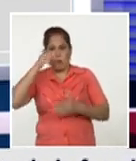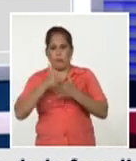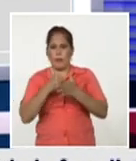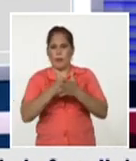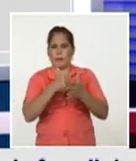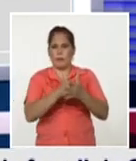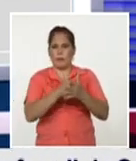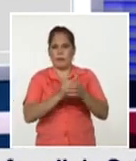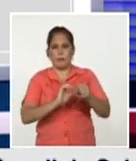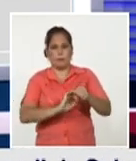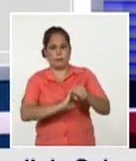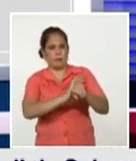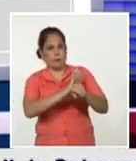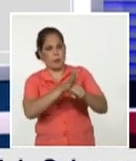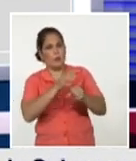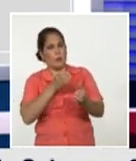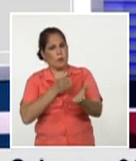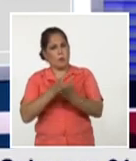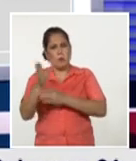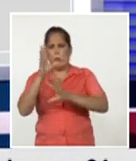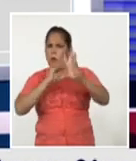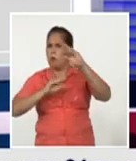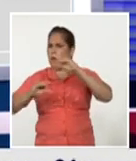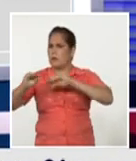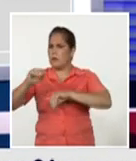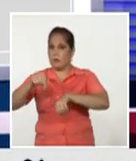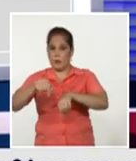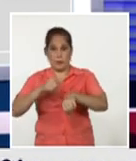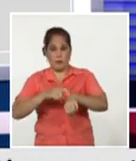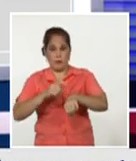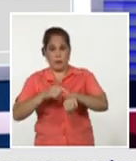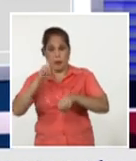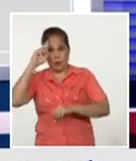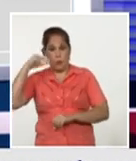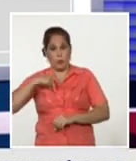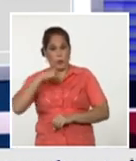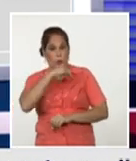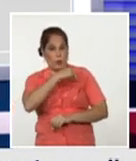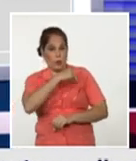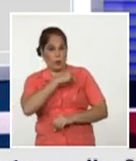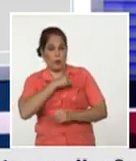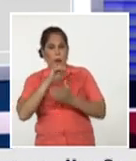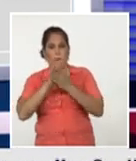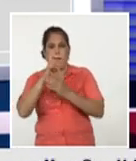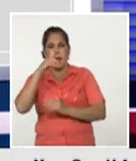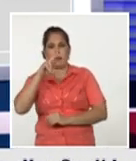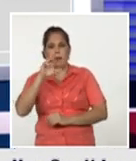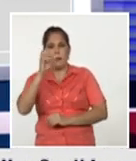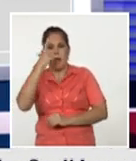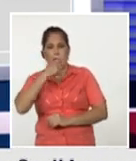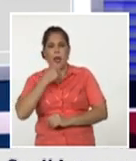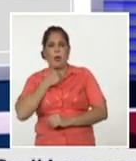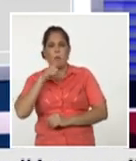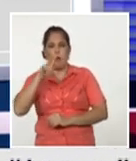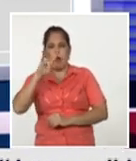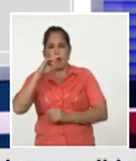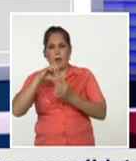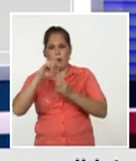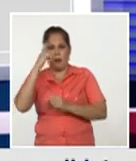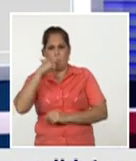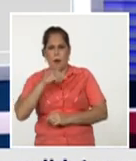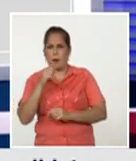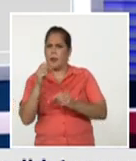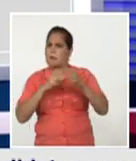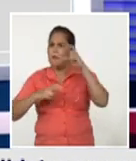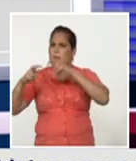a la pandemia seguimos conversando en este espacio con la doctora en ciencias María Eugenia Toledo Romaní quien es investigadora principal